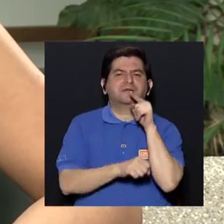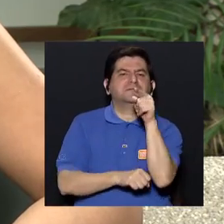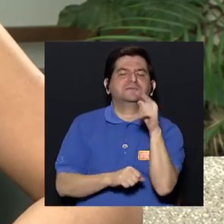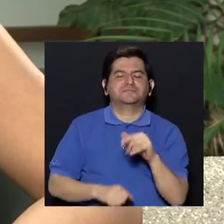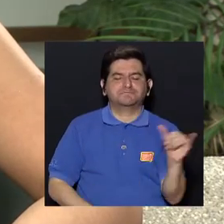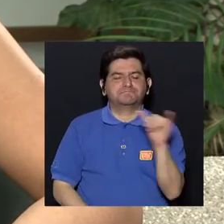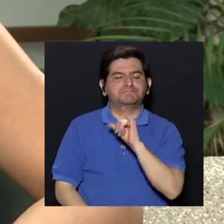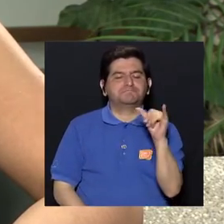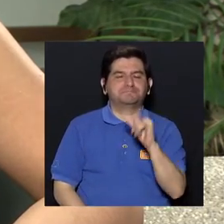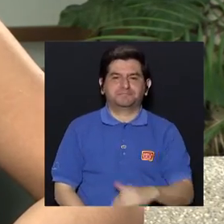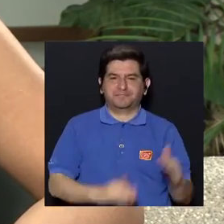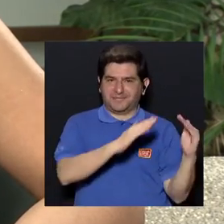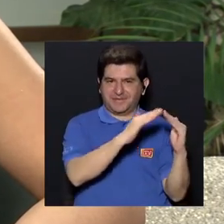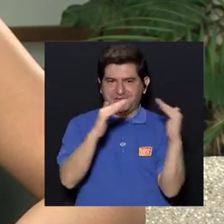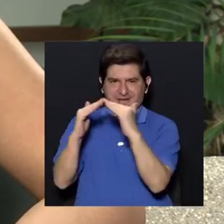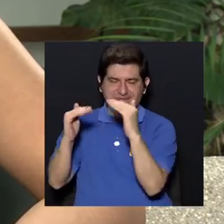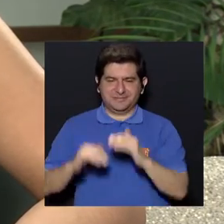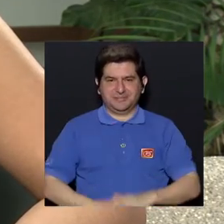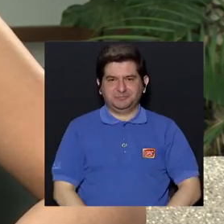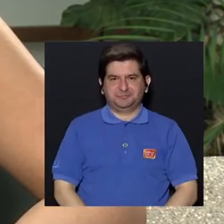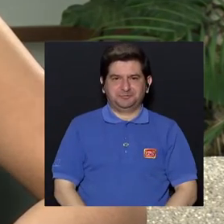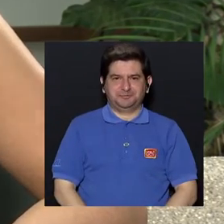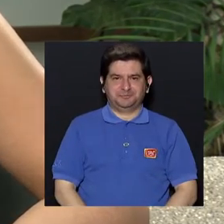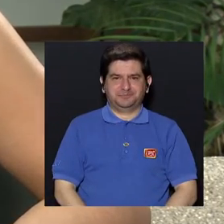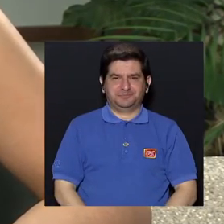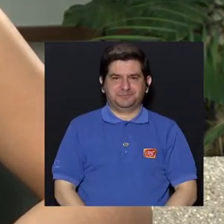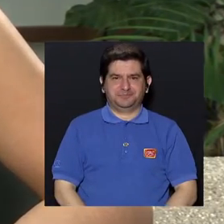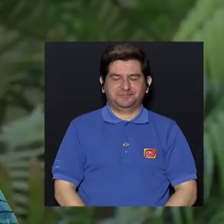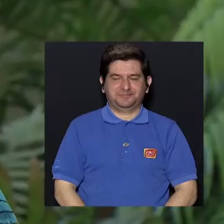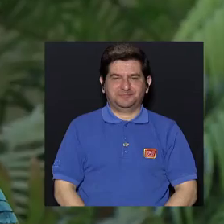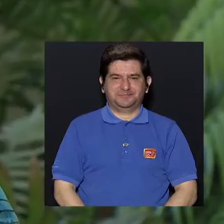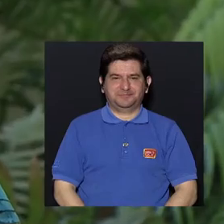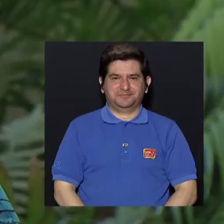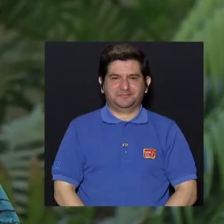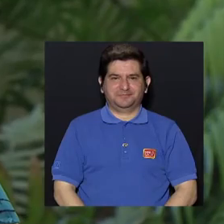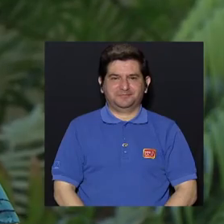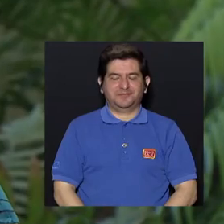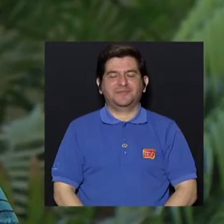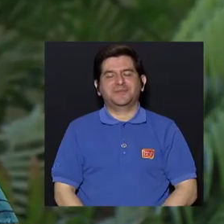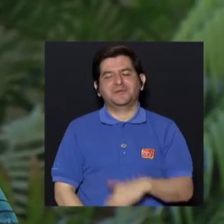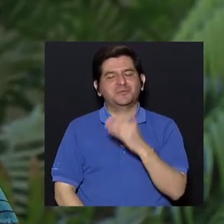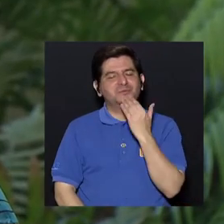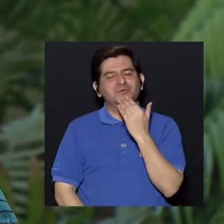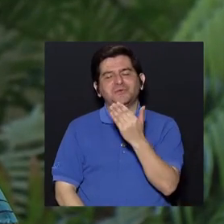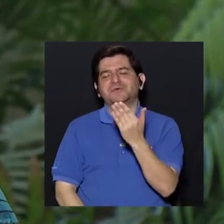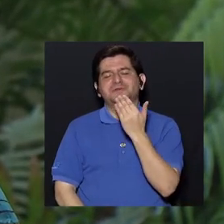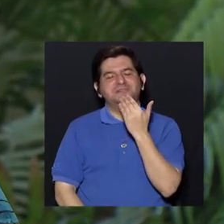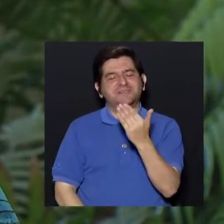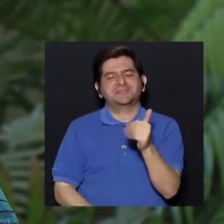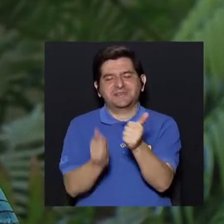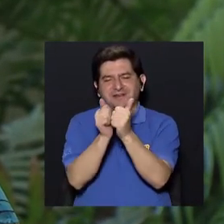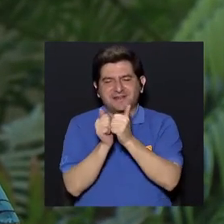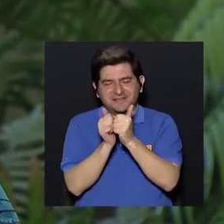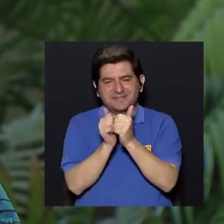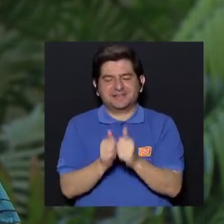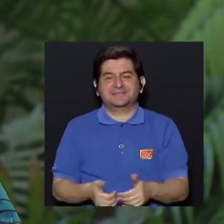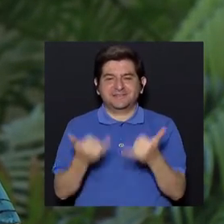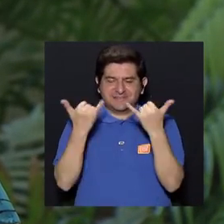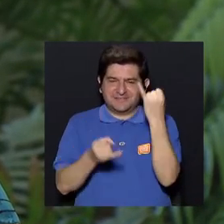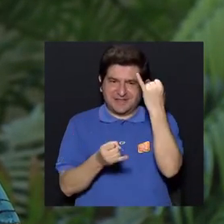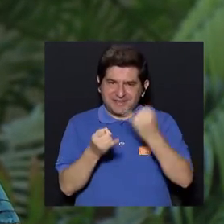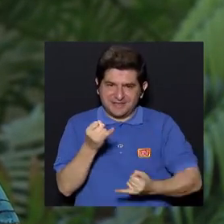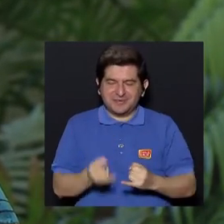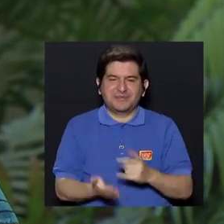hacer ustedes en sus casas. Y, bueno, para agradecerle que nos haya acompañado ya para